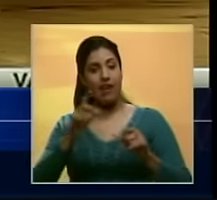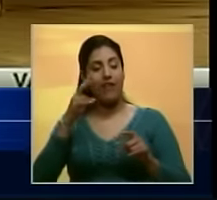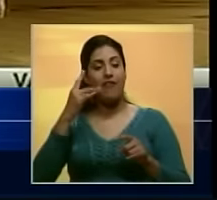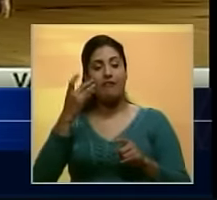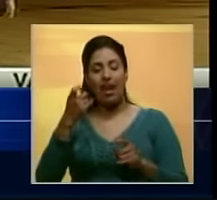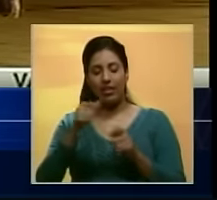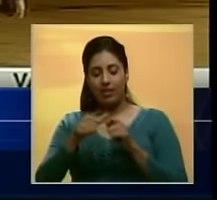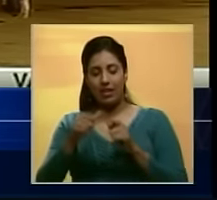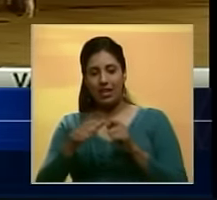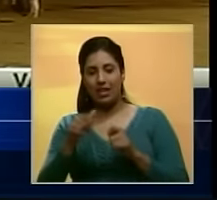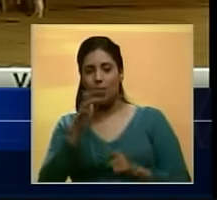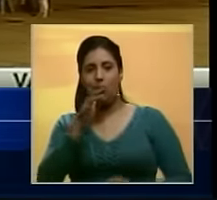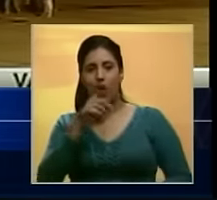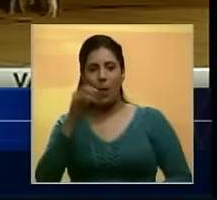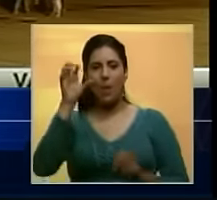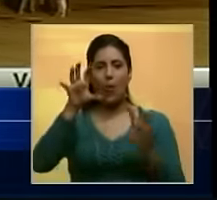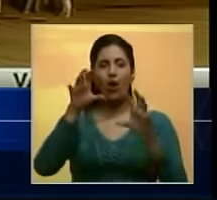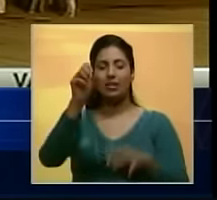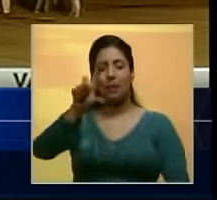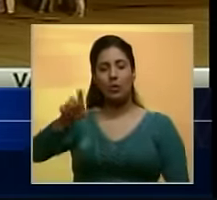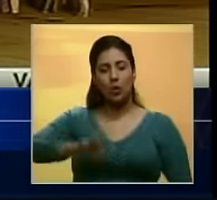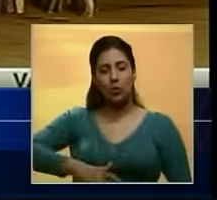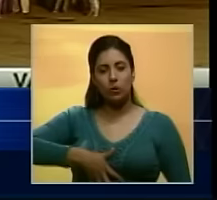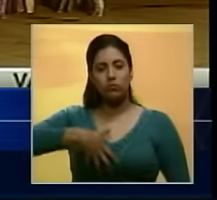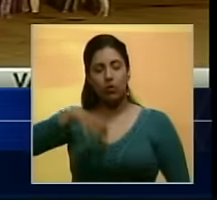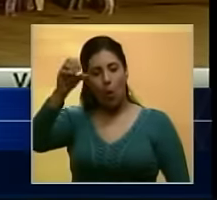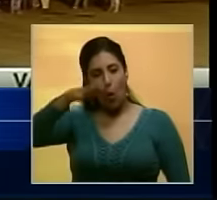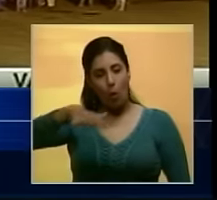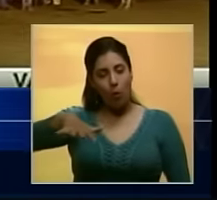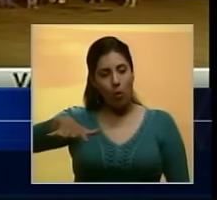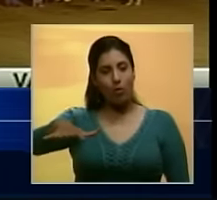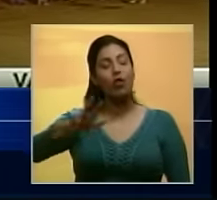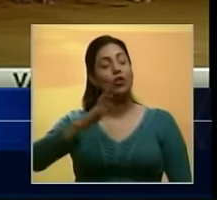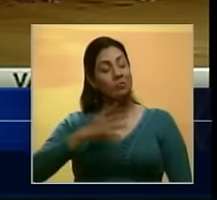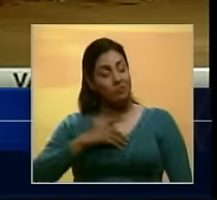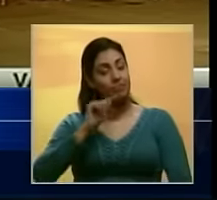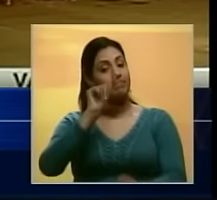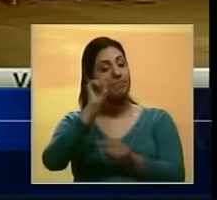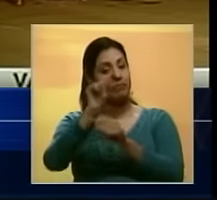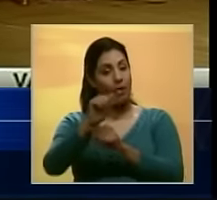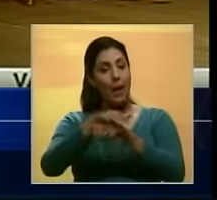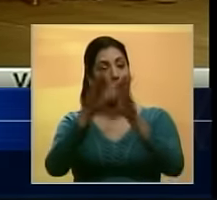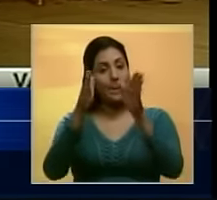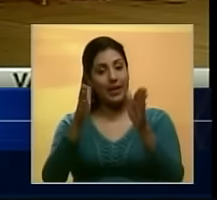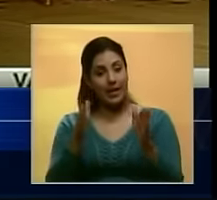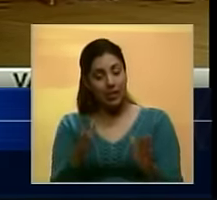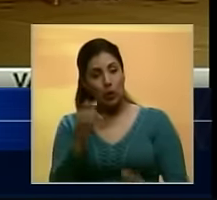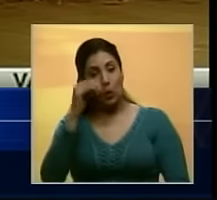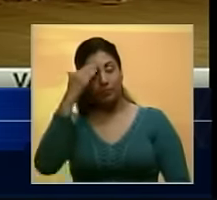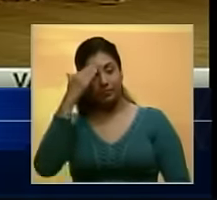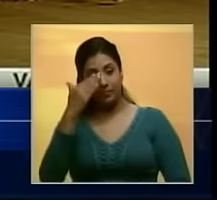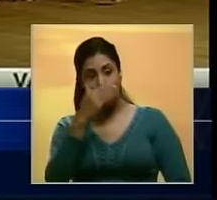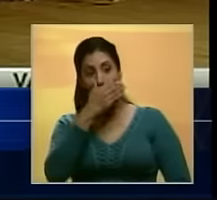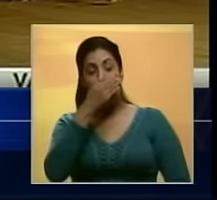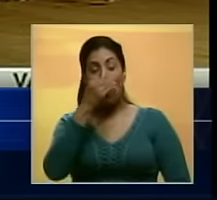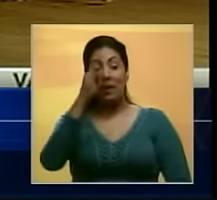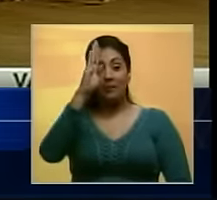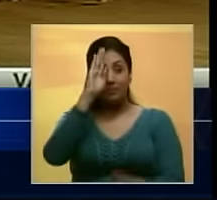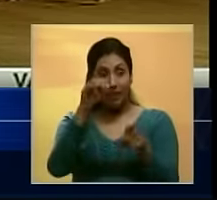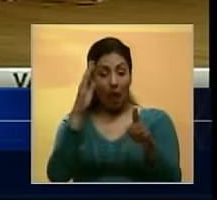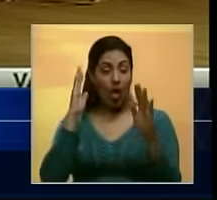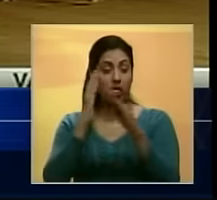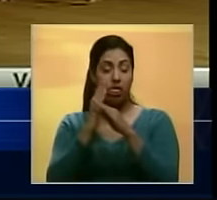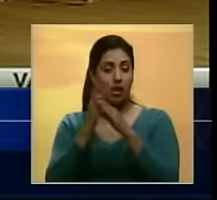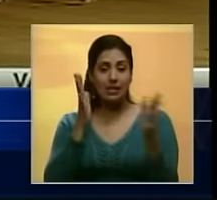falta de billetes físicos para molestar al pueblo. Yo le acabo de dar la orden al ministro Néstor Reverol. Banco que